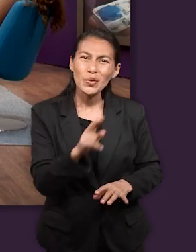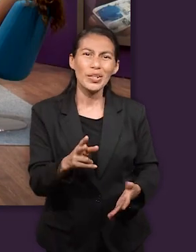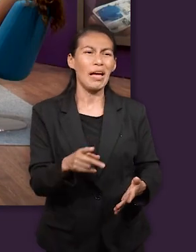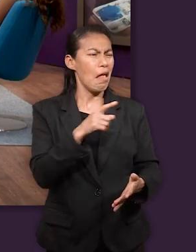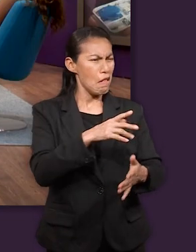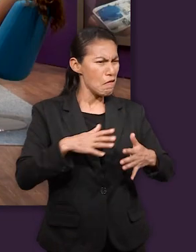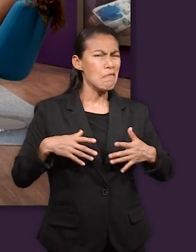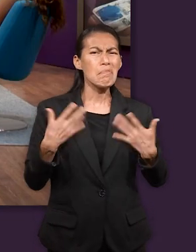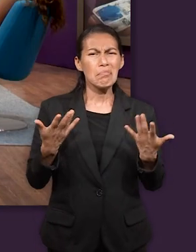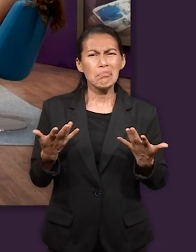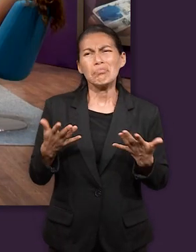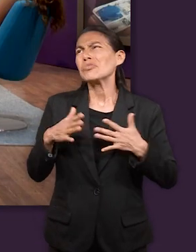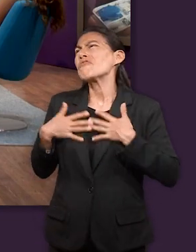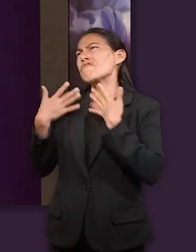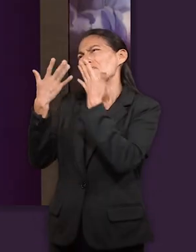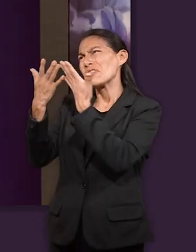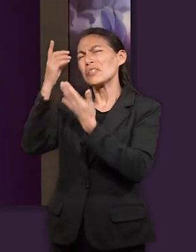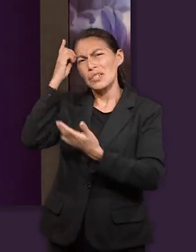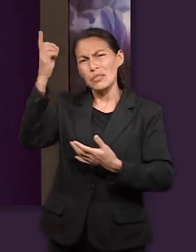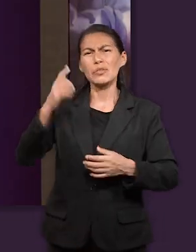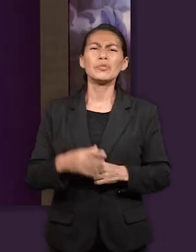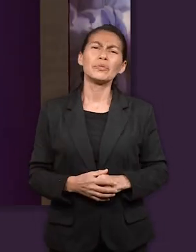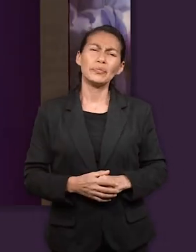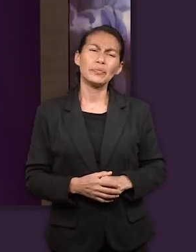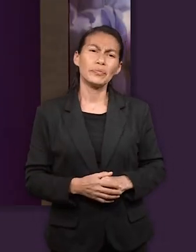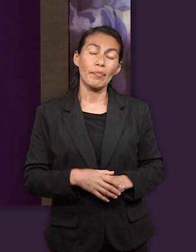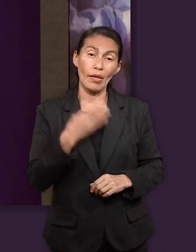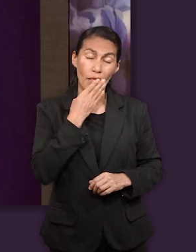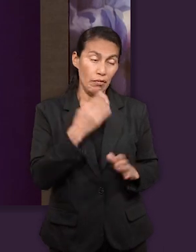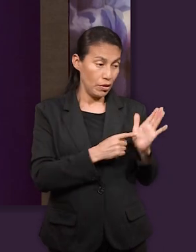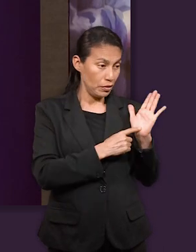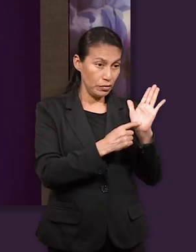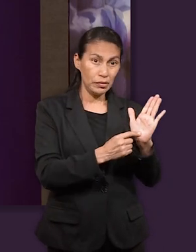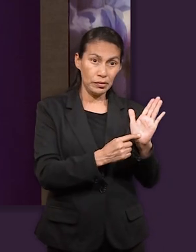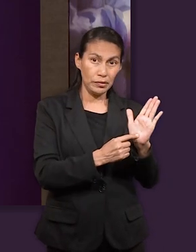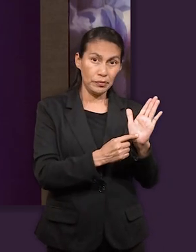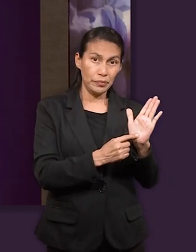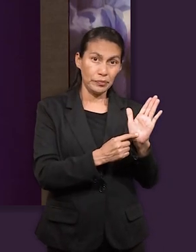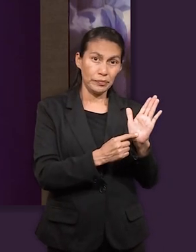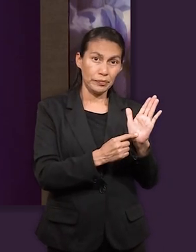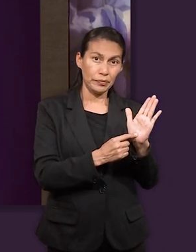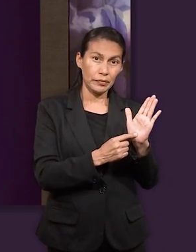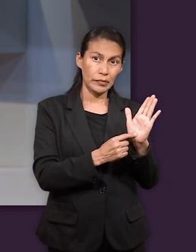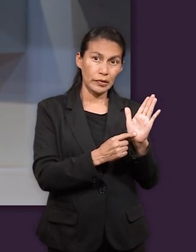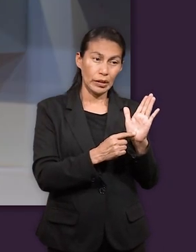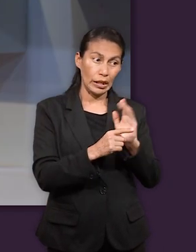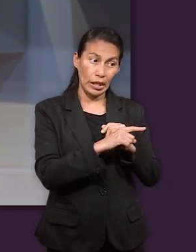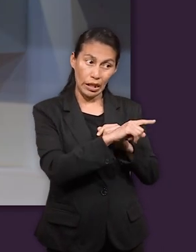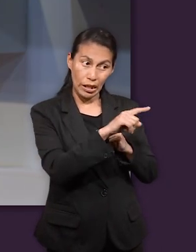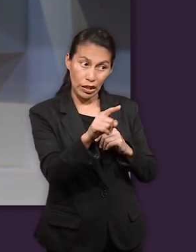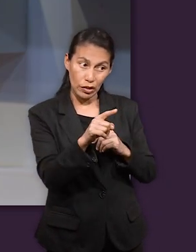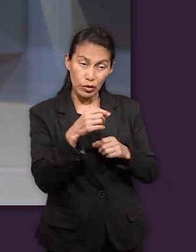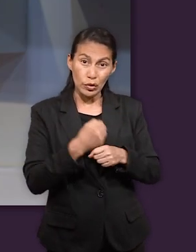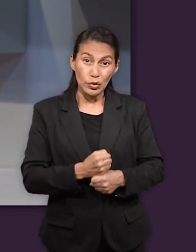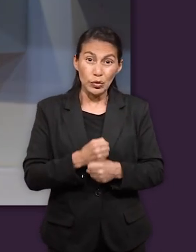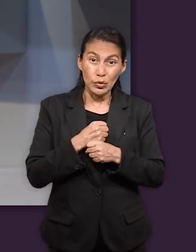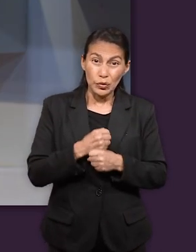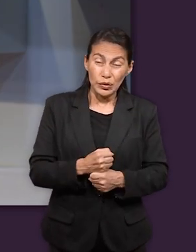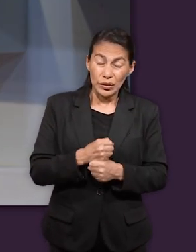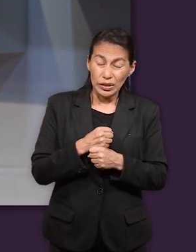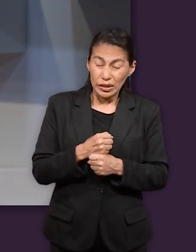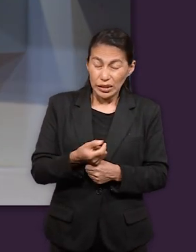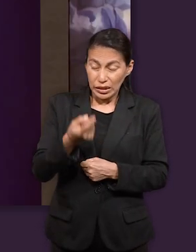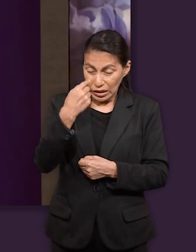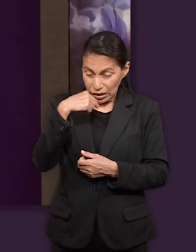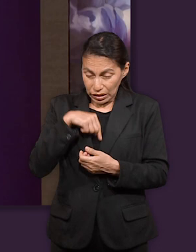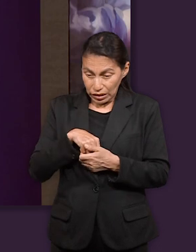sufrido y una de las una de las razones por las cuales sabemos esto es porque igual en la Biblia mencionan ¿no? que que José